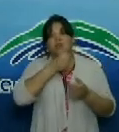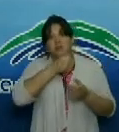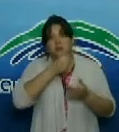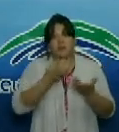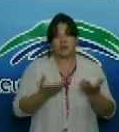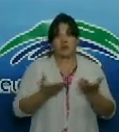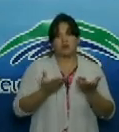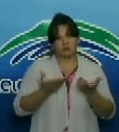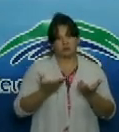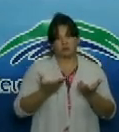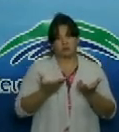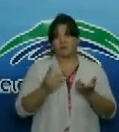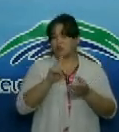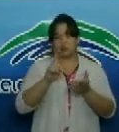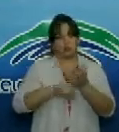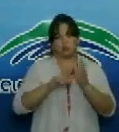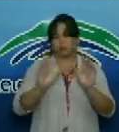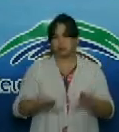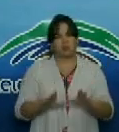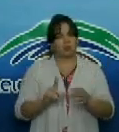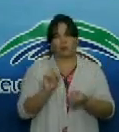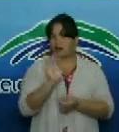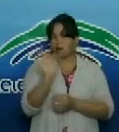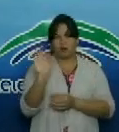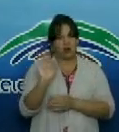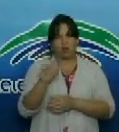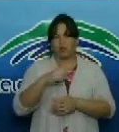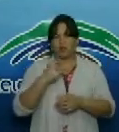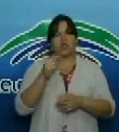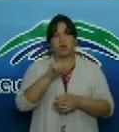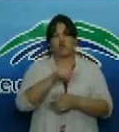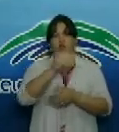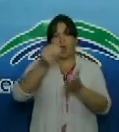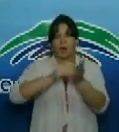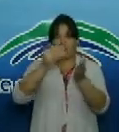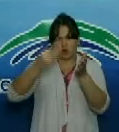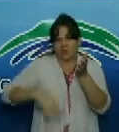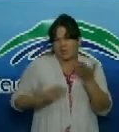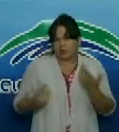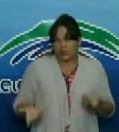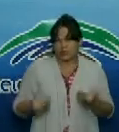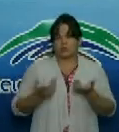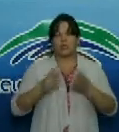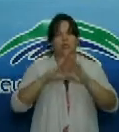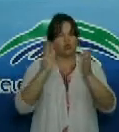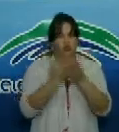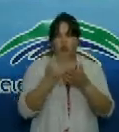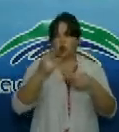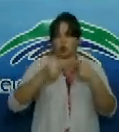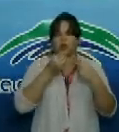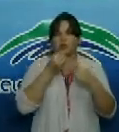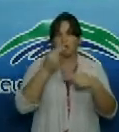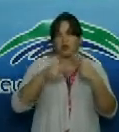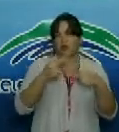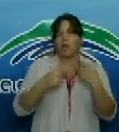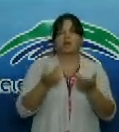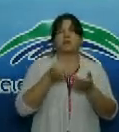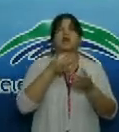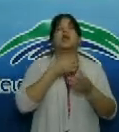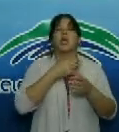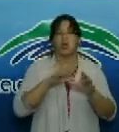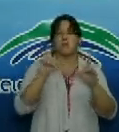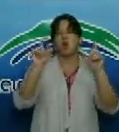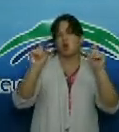de hacer más no se detienen estos hombres y mujeres aprovechan las potencialidades para la elaboración de sirope de distintos